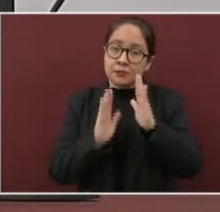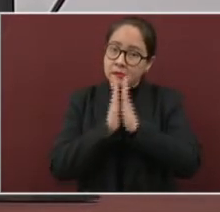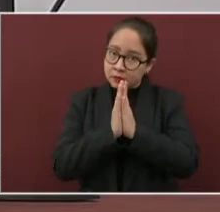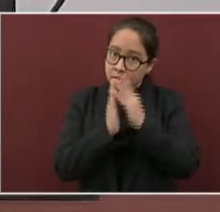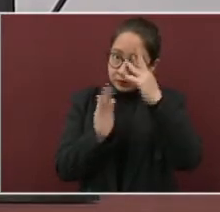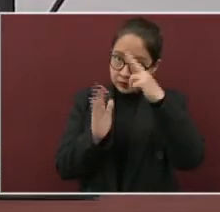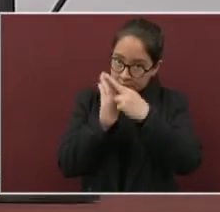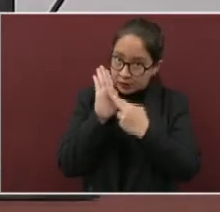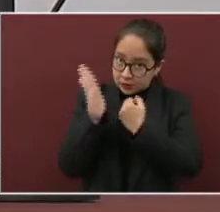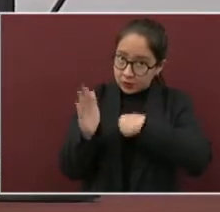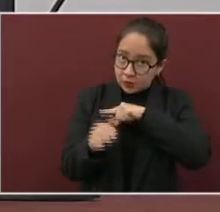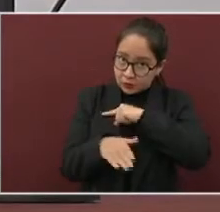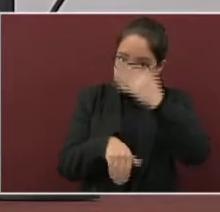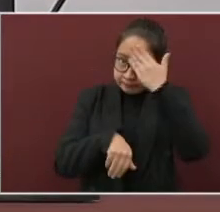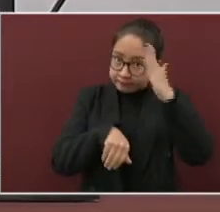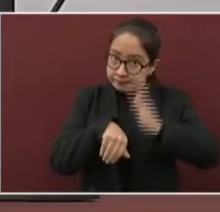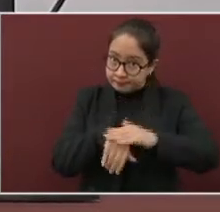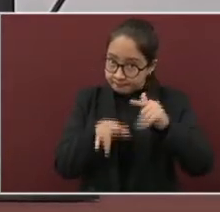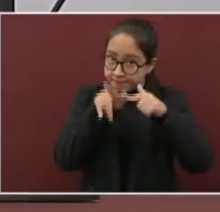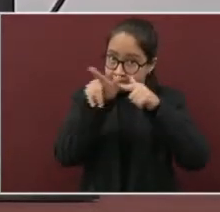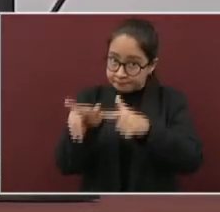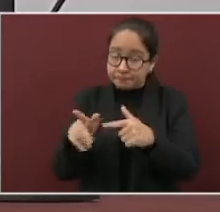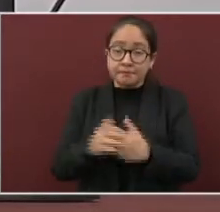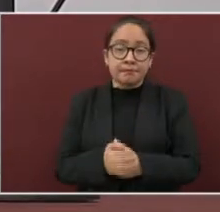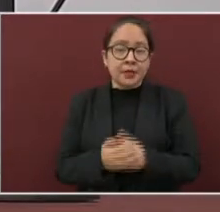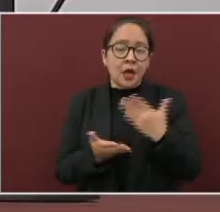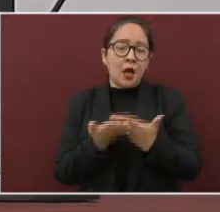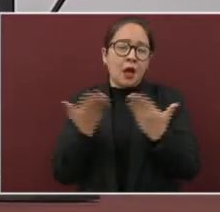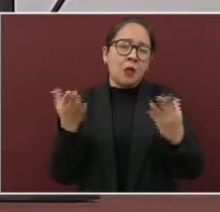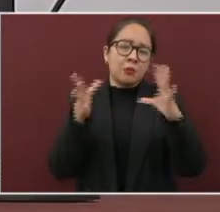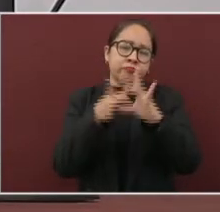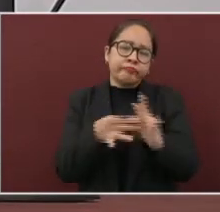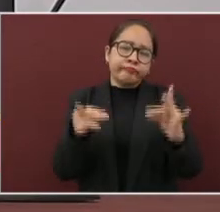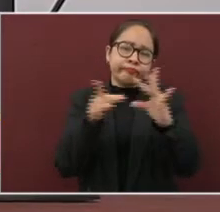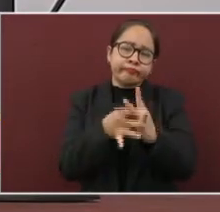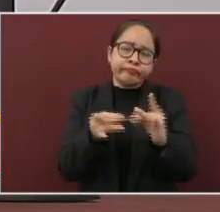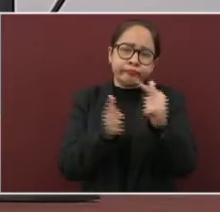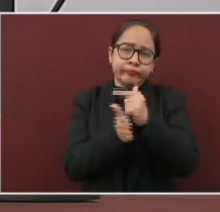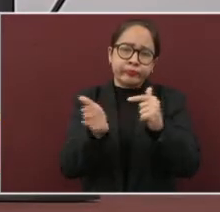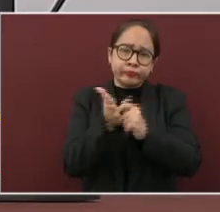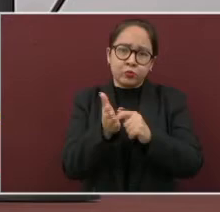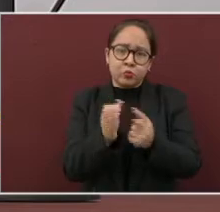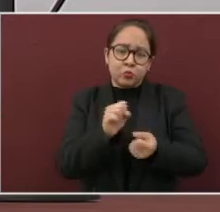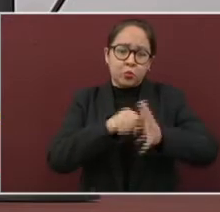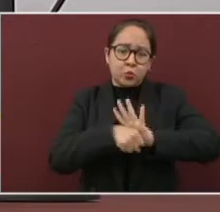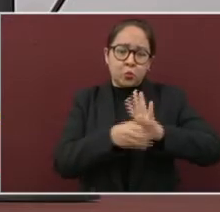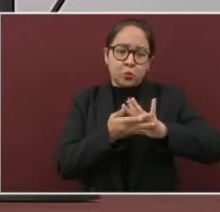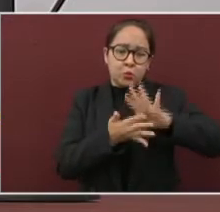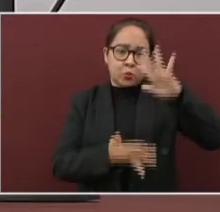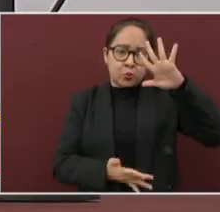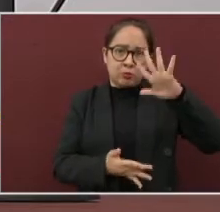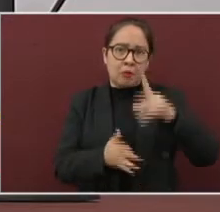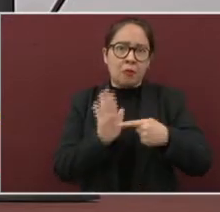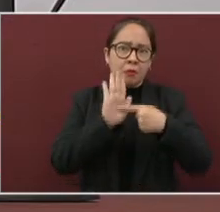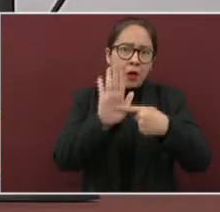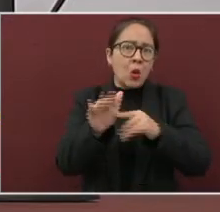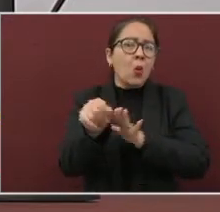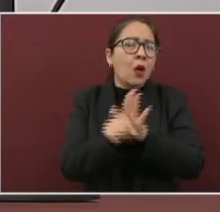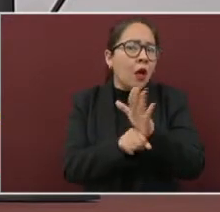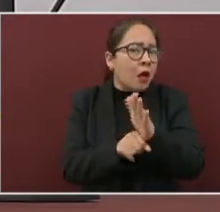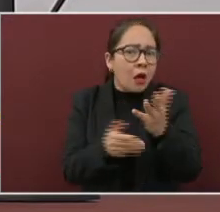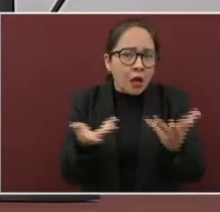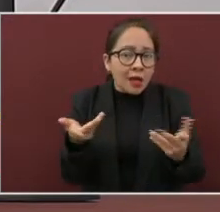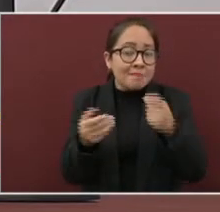diferentes municipios del estado con mayor número de casos positivos acumulados y en donde también se han estado